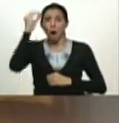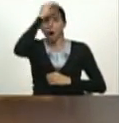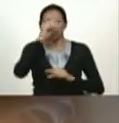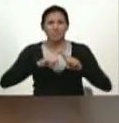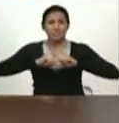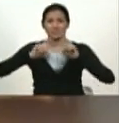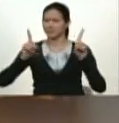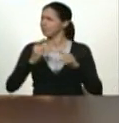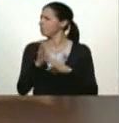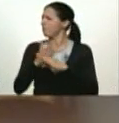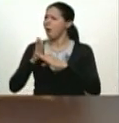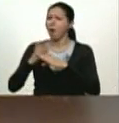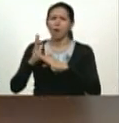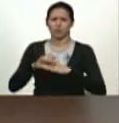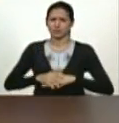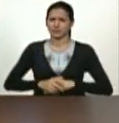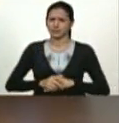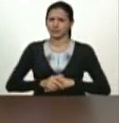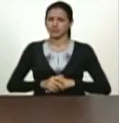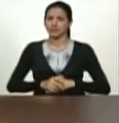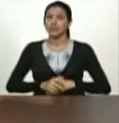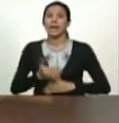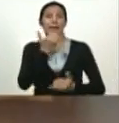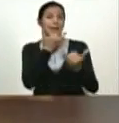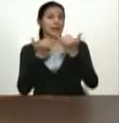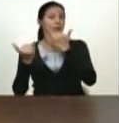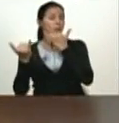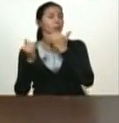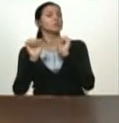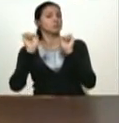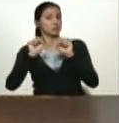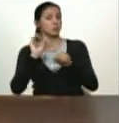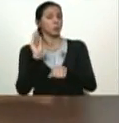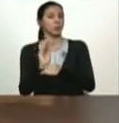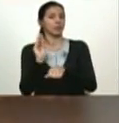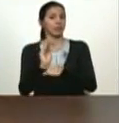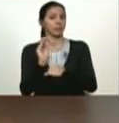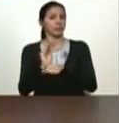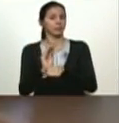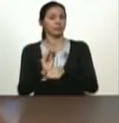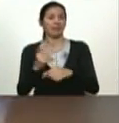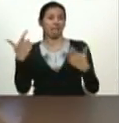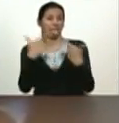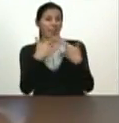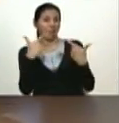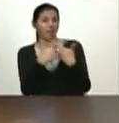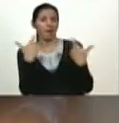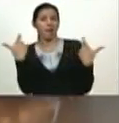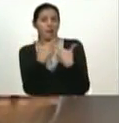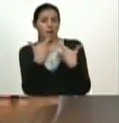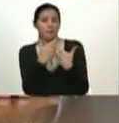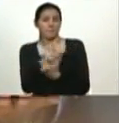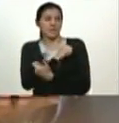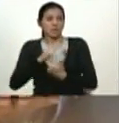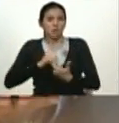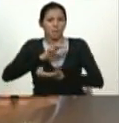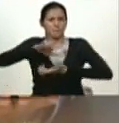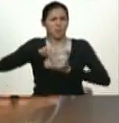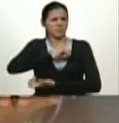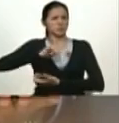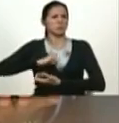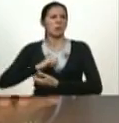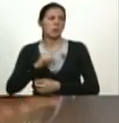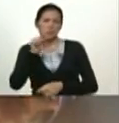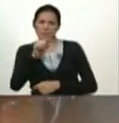tienen que tener miedo a los malos métodos de descalificación de pelea de enemistarse personalmente no porque él